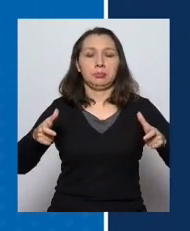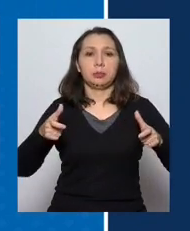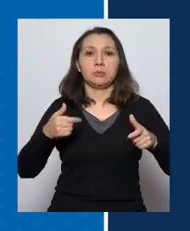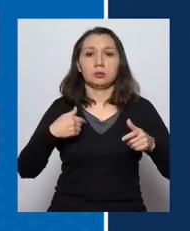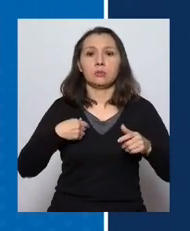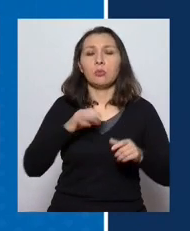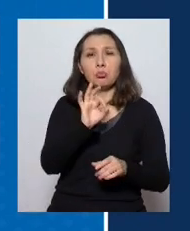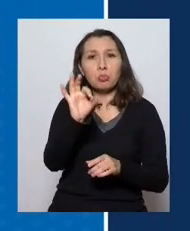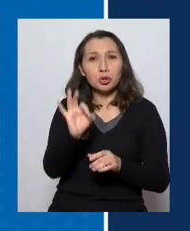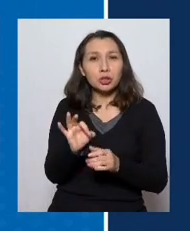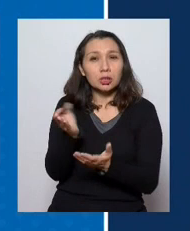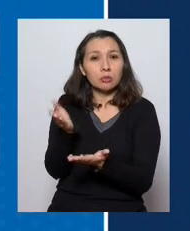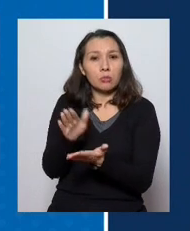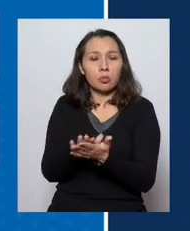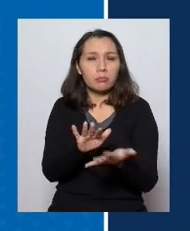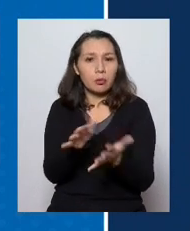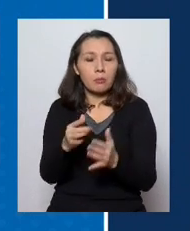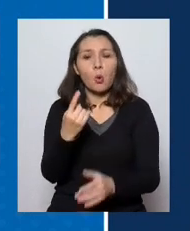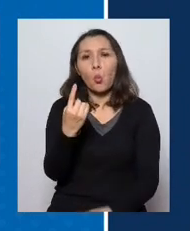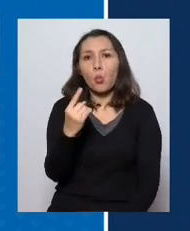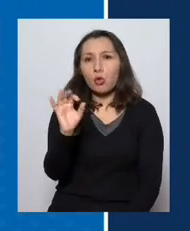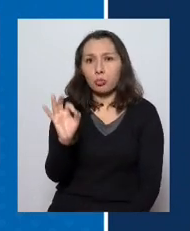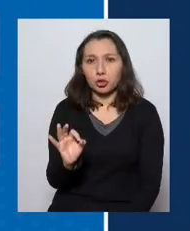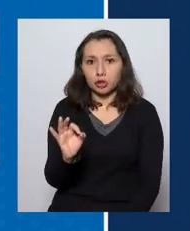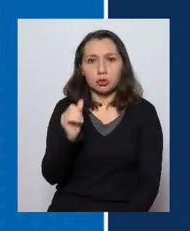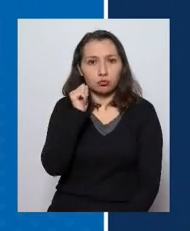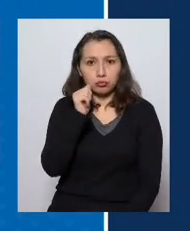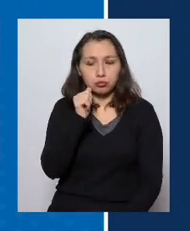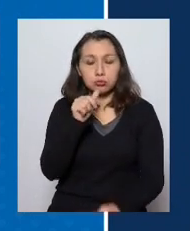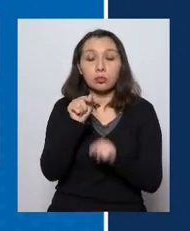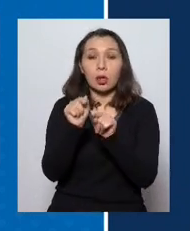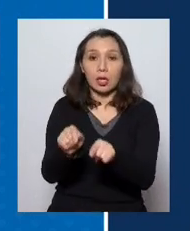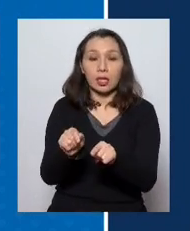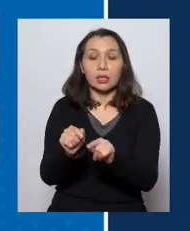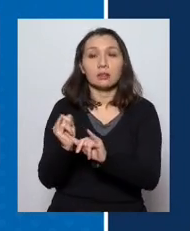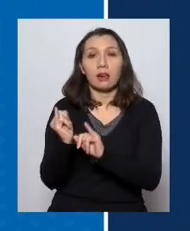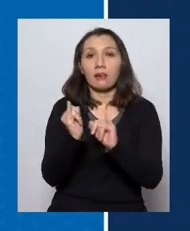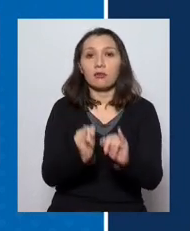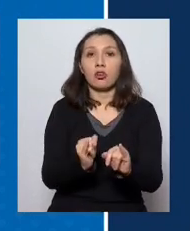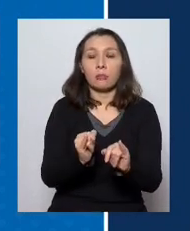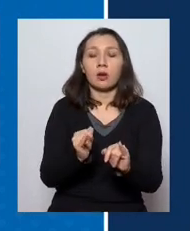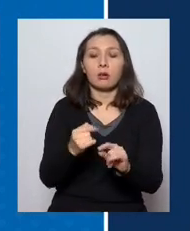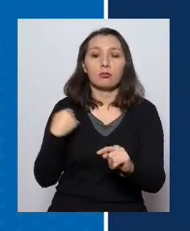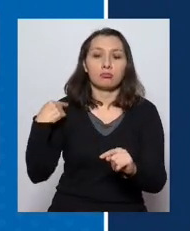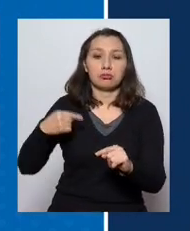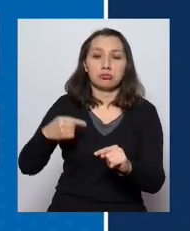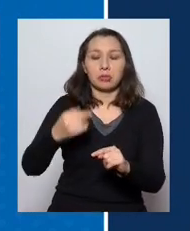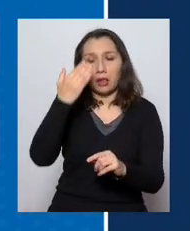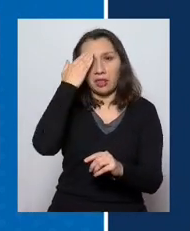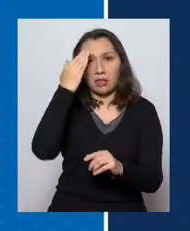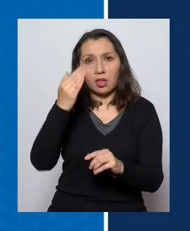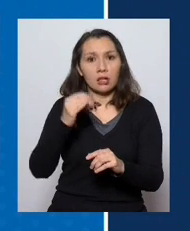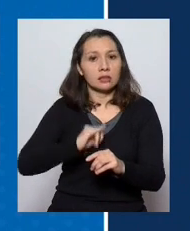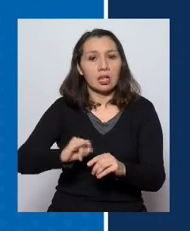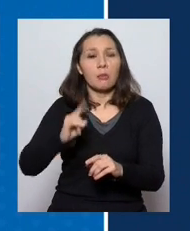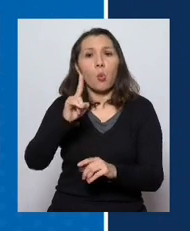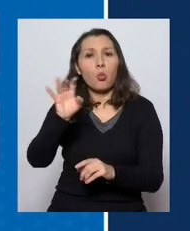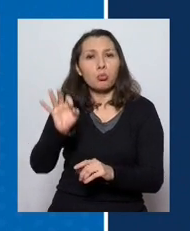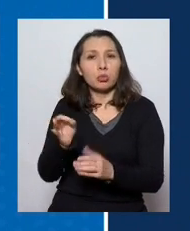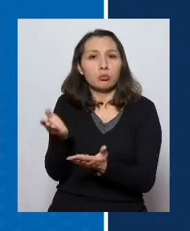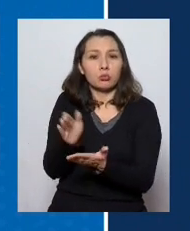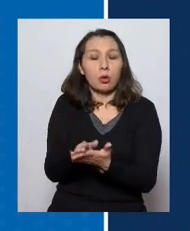mantenido una tasa de letalidad cercana al 1%, que es la que se ha dado en estos últimos días de manera constante,